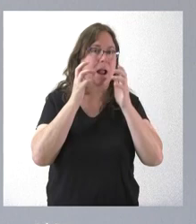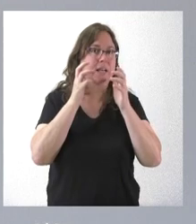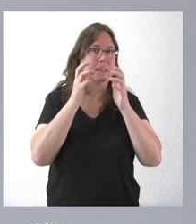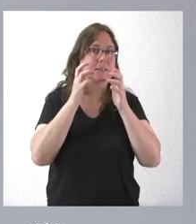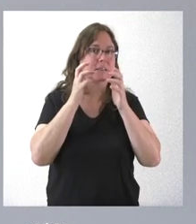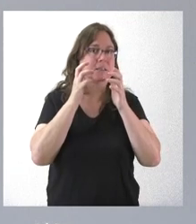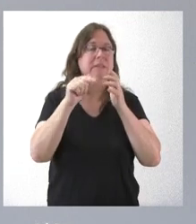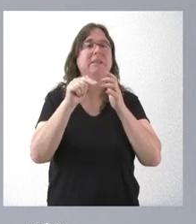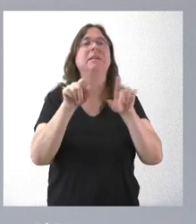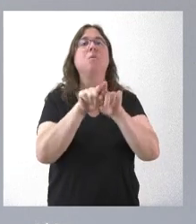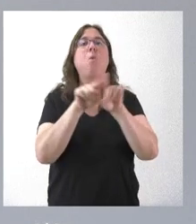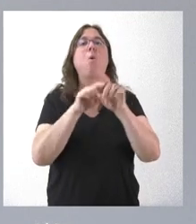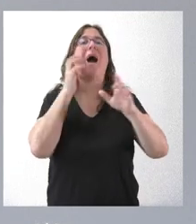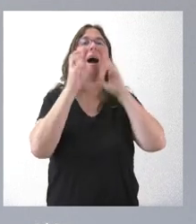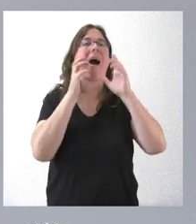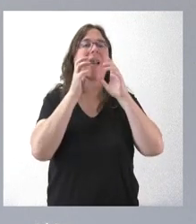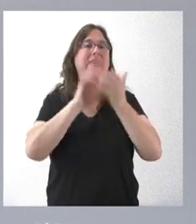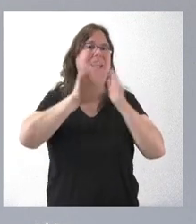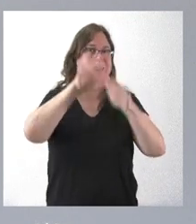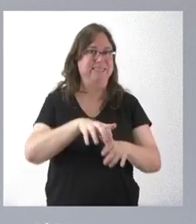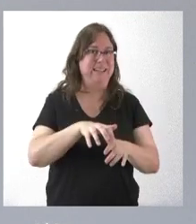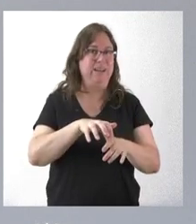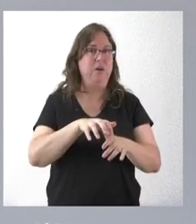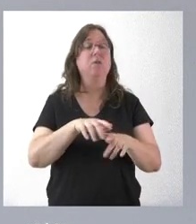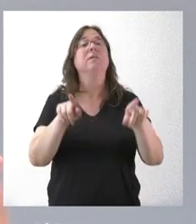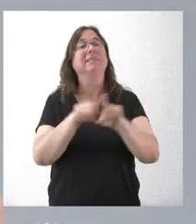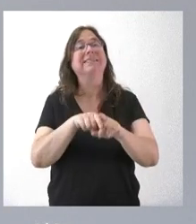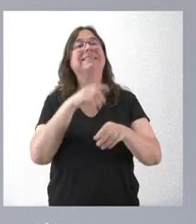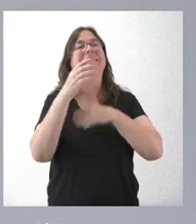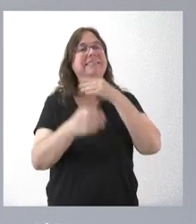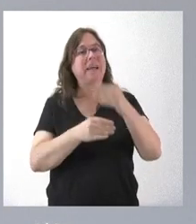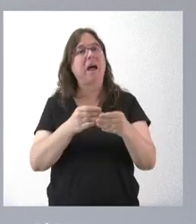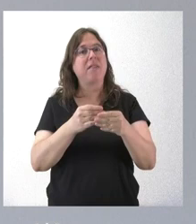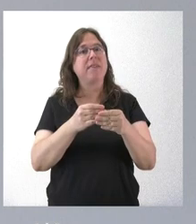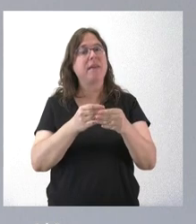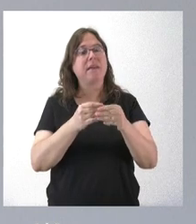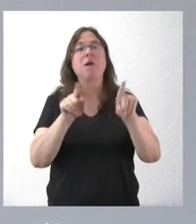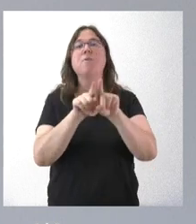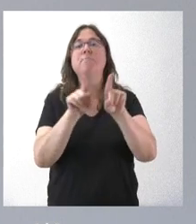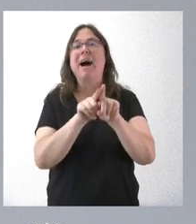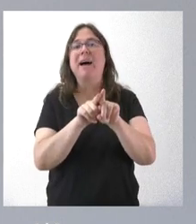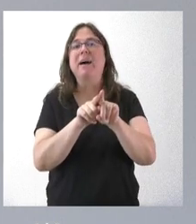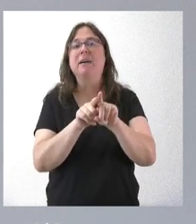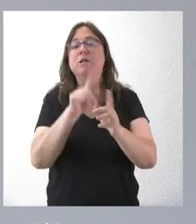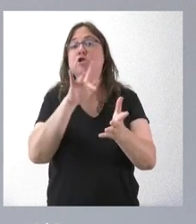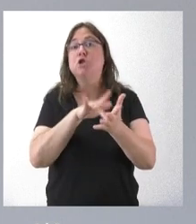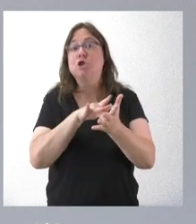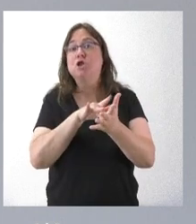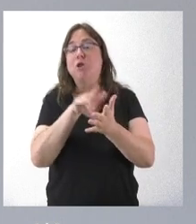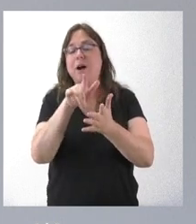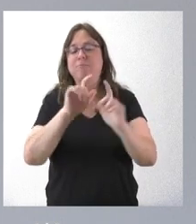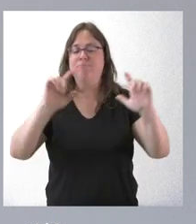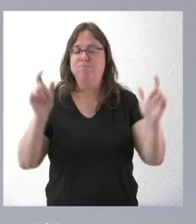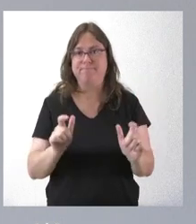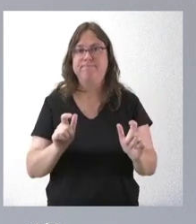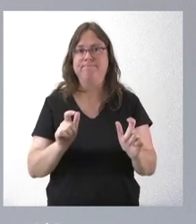que constituyen la ganadería en Castilla y León y por lo tanto sí que se va a evaluar y se mantendrá el tiempo necesario para que se produzca una bajada y una manifestación